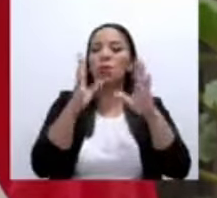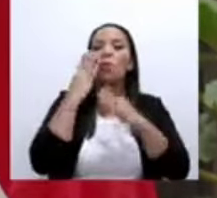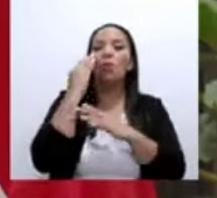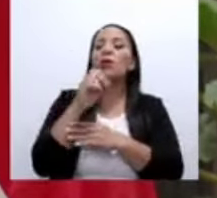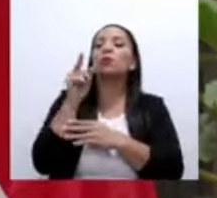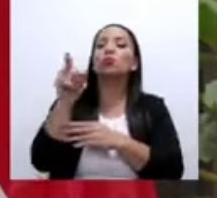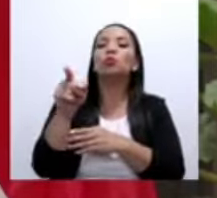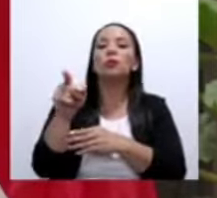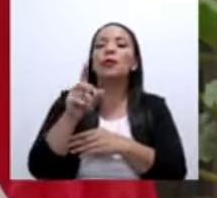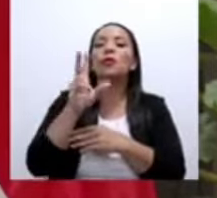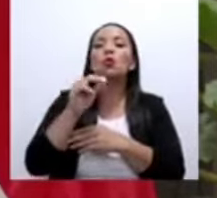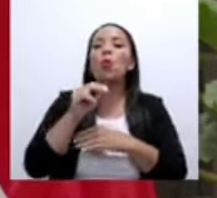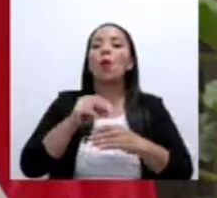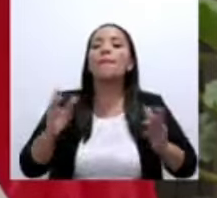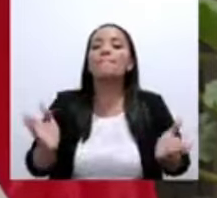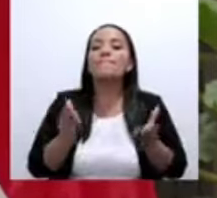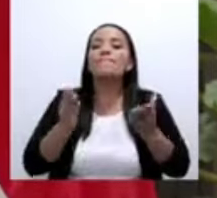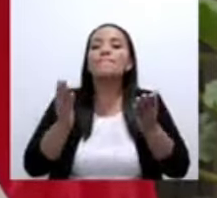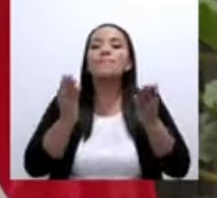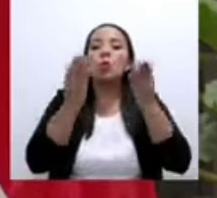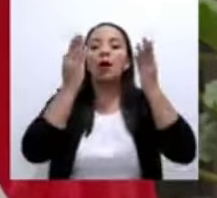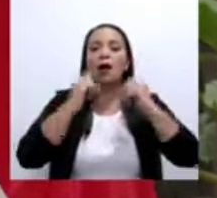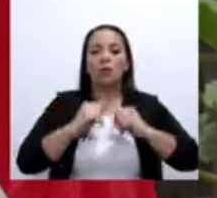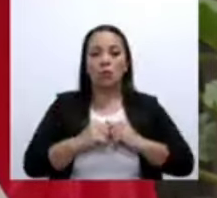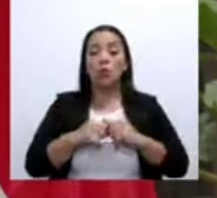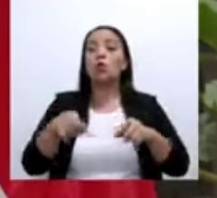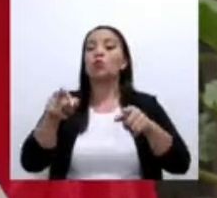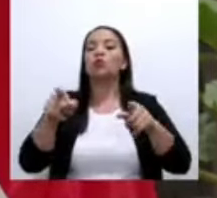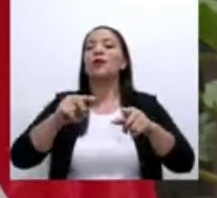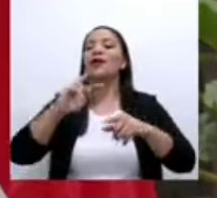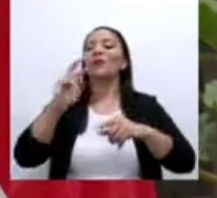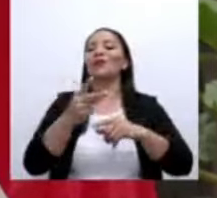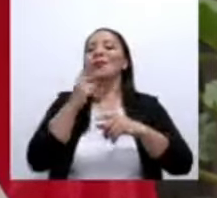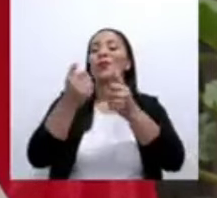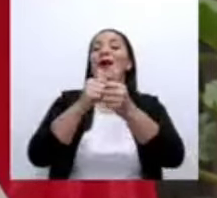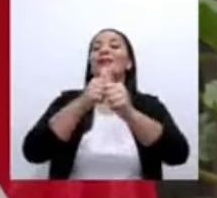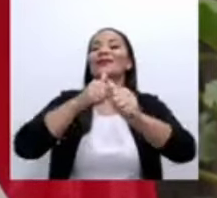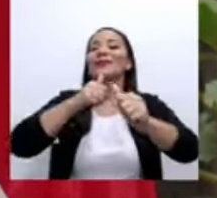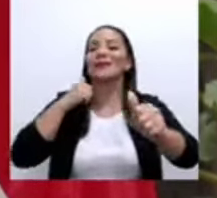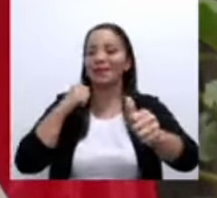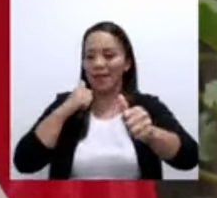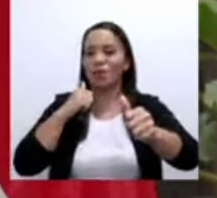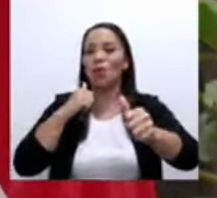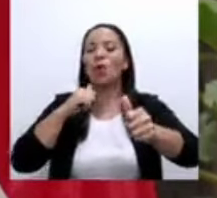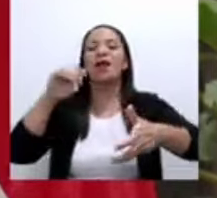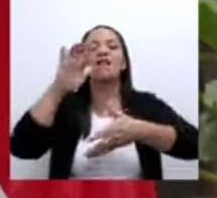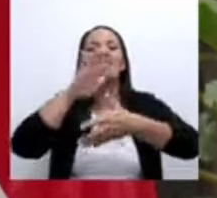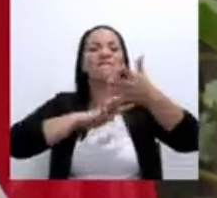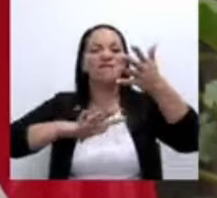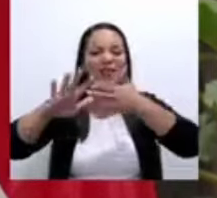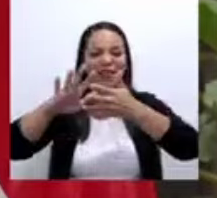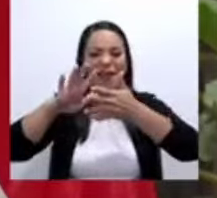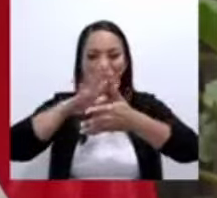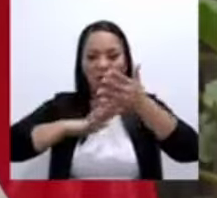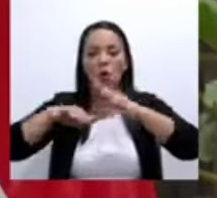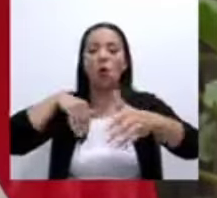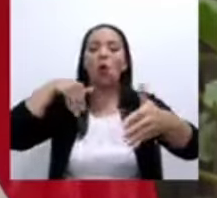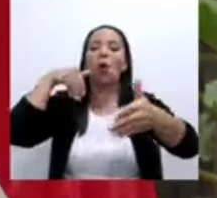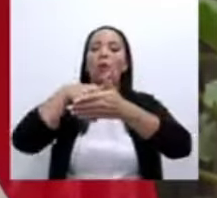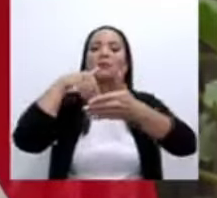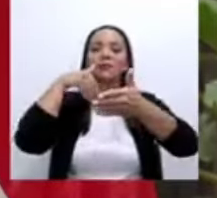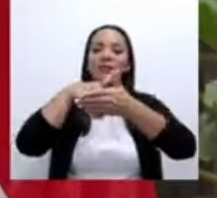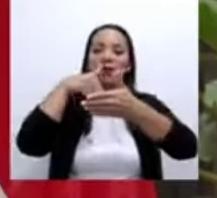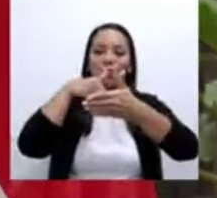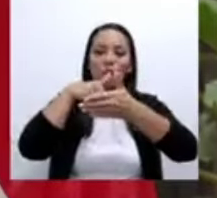empujado, ha más bien atrasado, enredado, obstaculizado